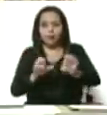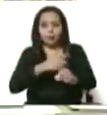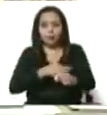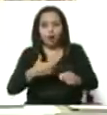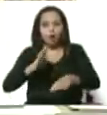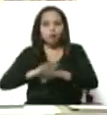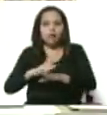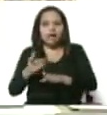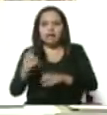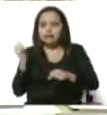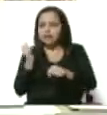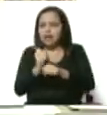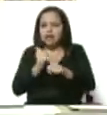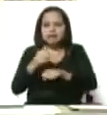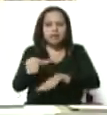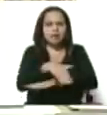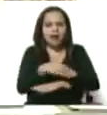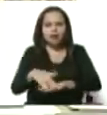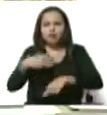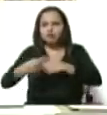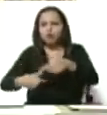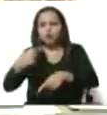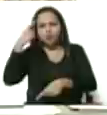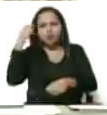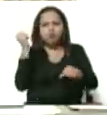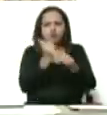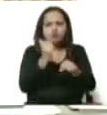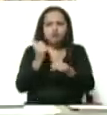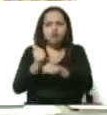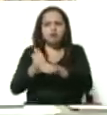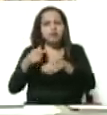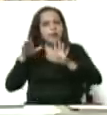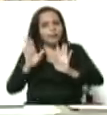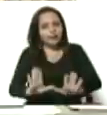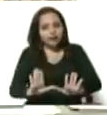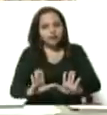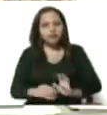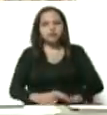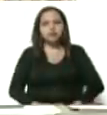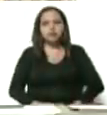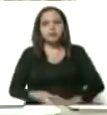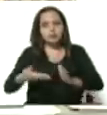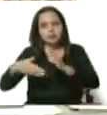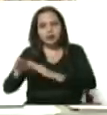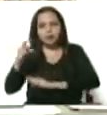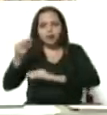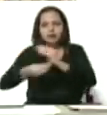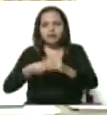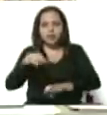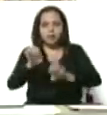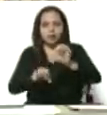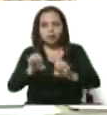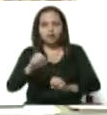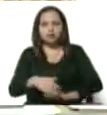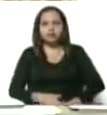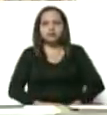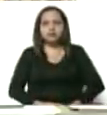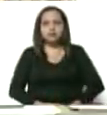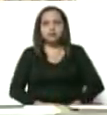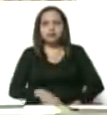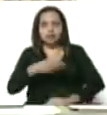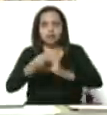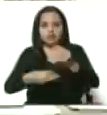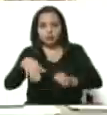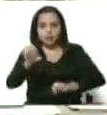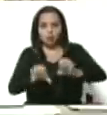no para, está en la calle todo el tiempo, le dije, para un momento y vamos a hacerte las pruebas. Le hicimos